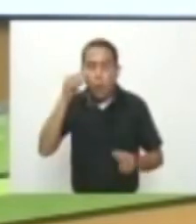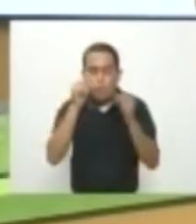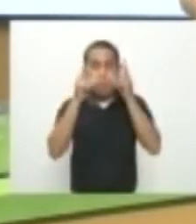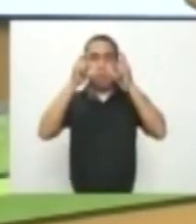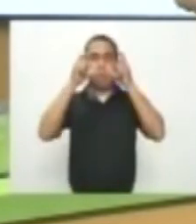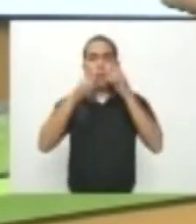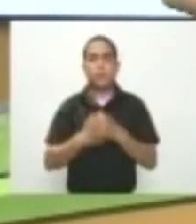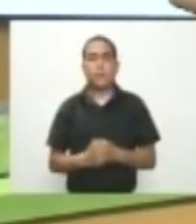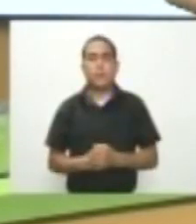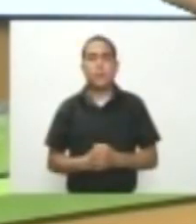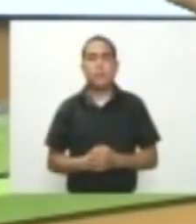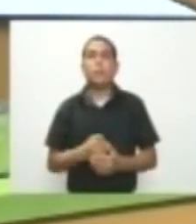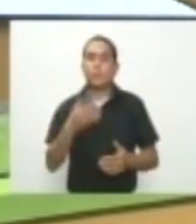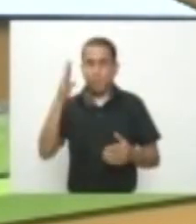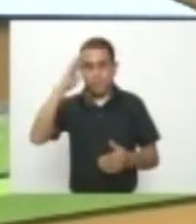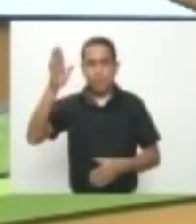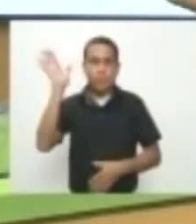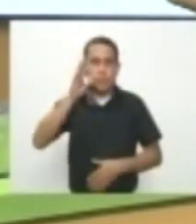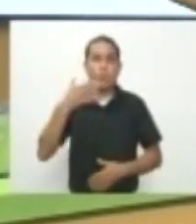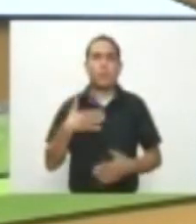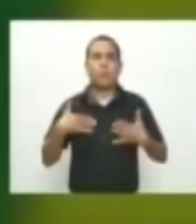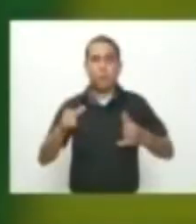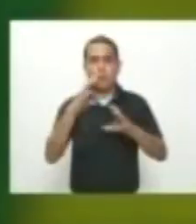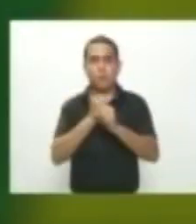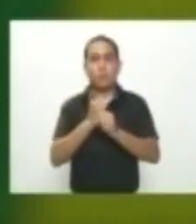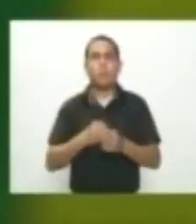Bien Pili Hasta mañana Feliz noche